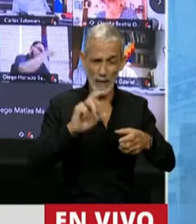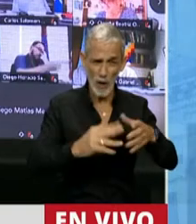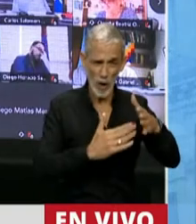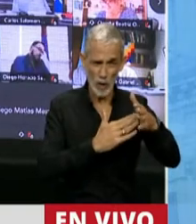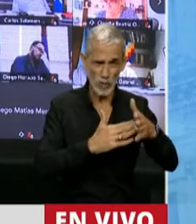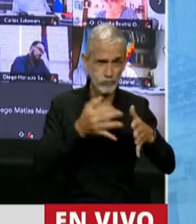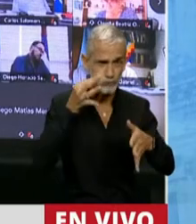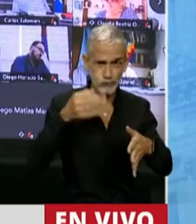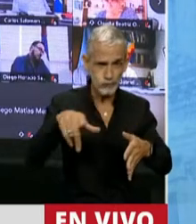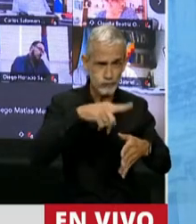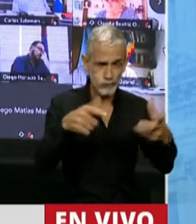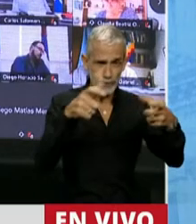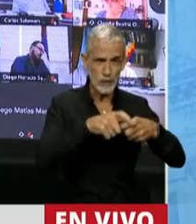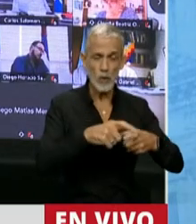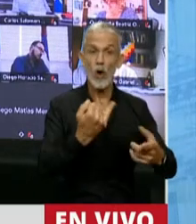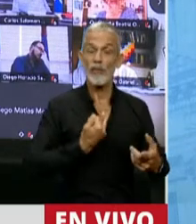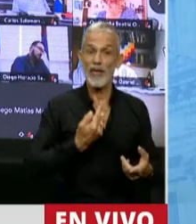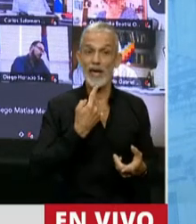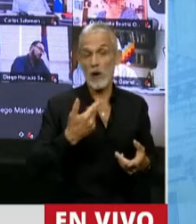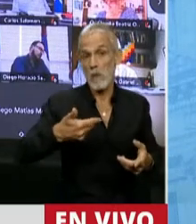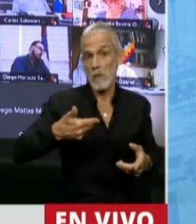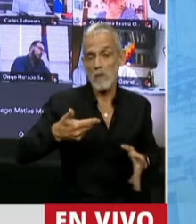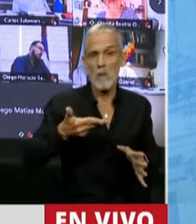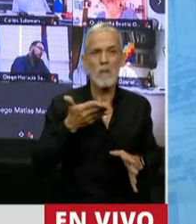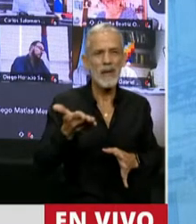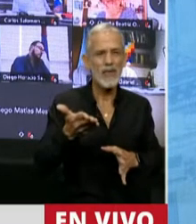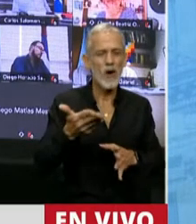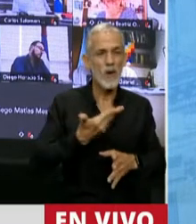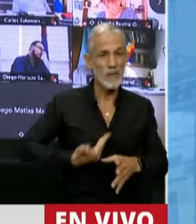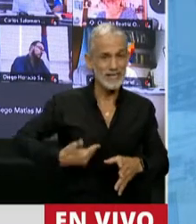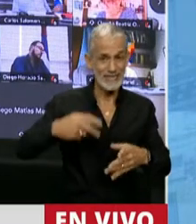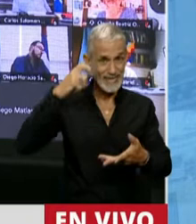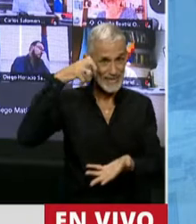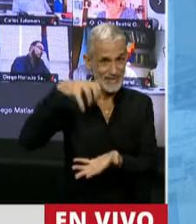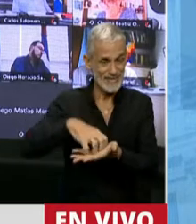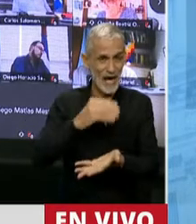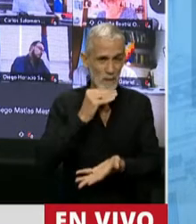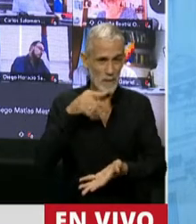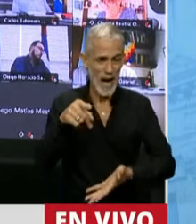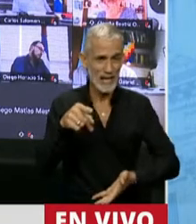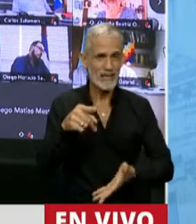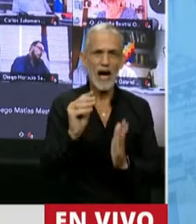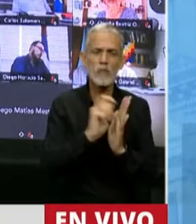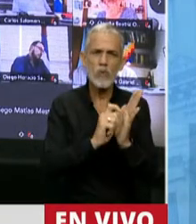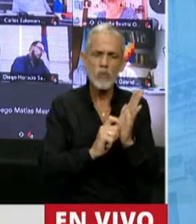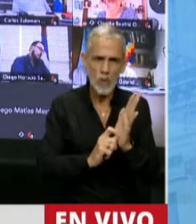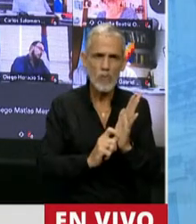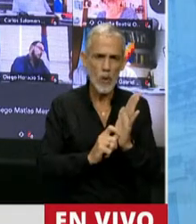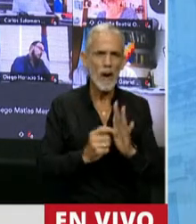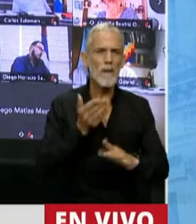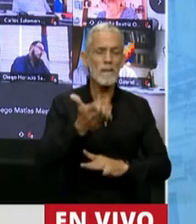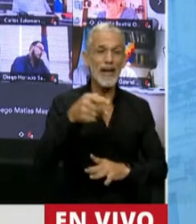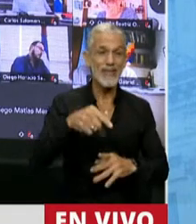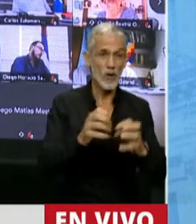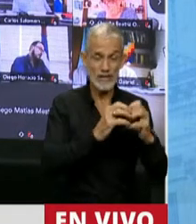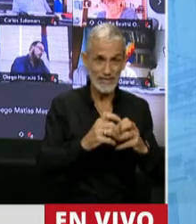presentes, nos han dicho que le han pedido a la presidencia de la Cámara el registro por el cual el pedido de